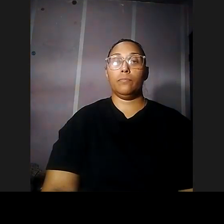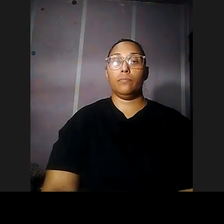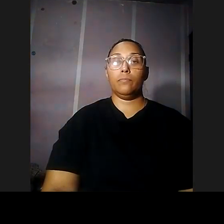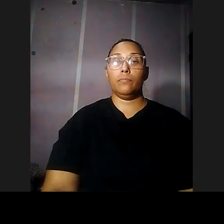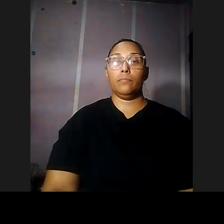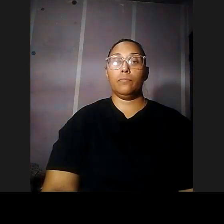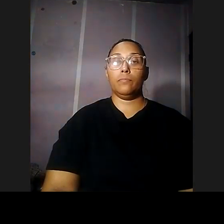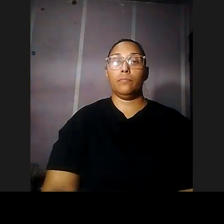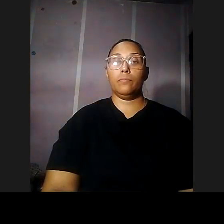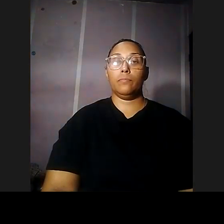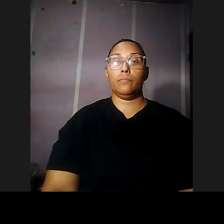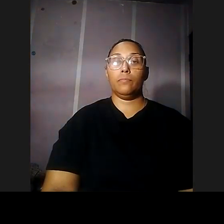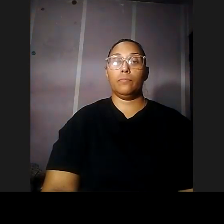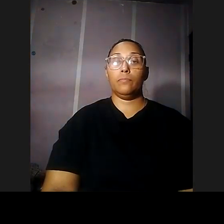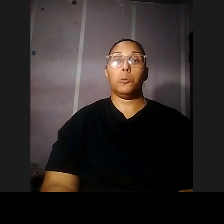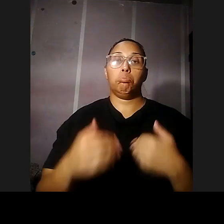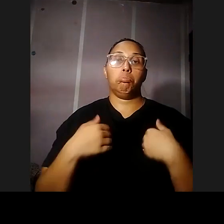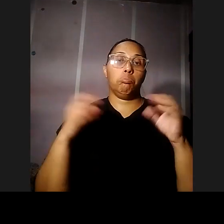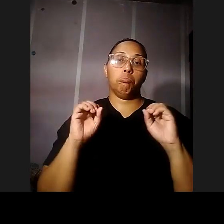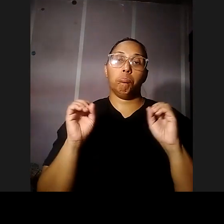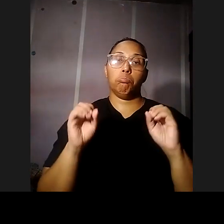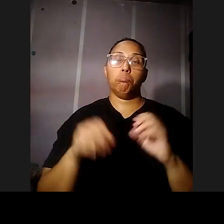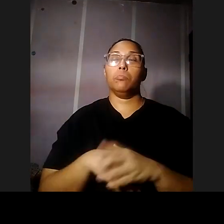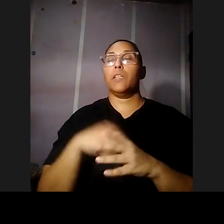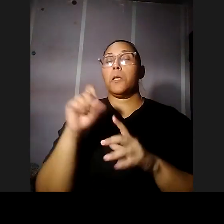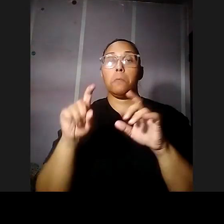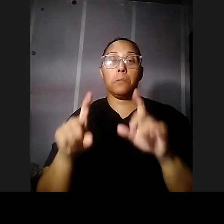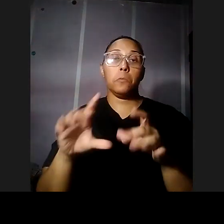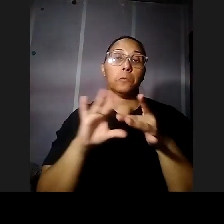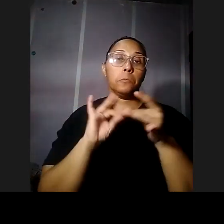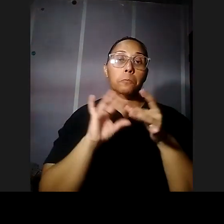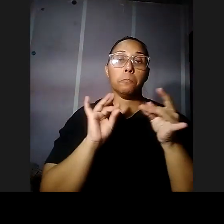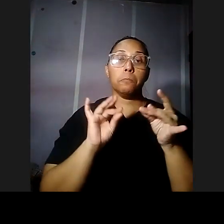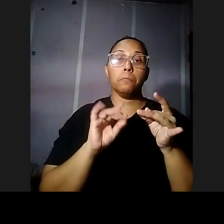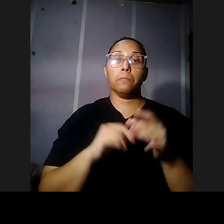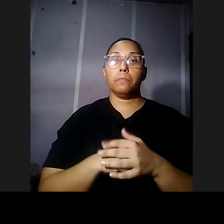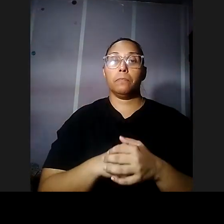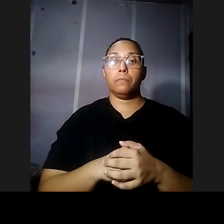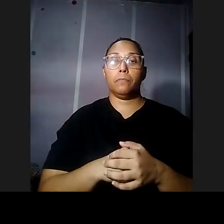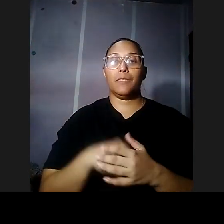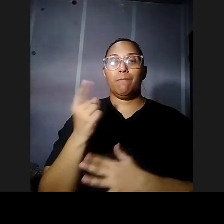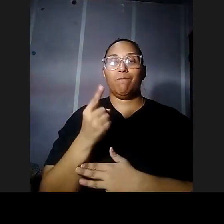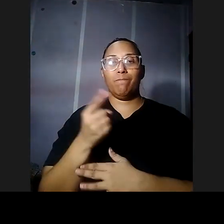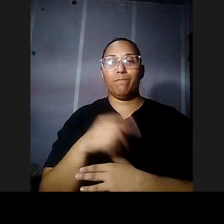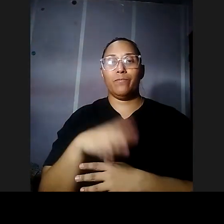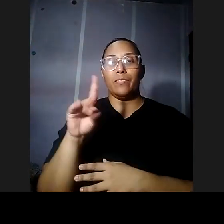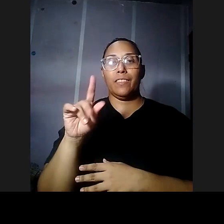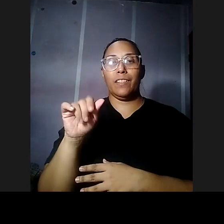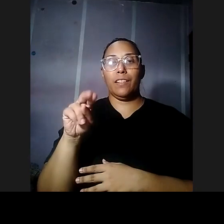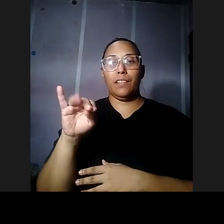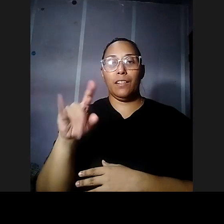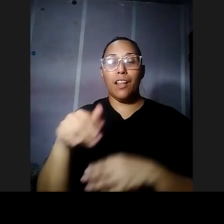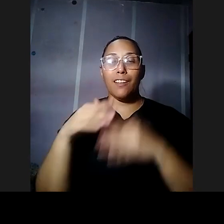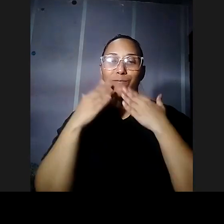pues no tenemos ninguna otra pregunta ni comentario como siempre Daniel muchísimas gracias por haber